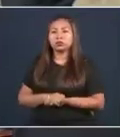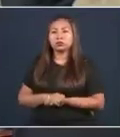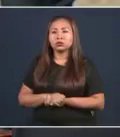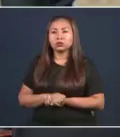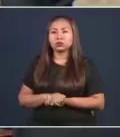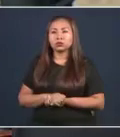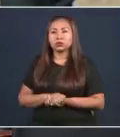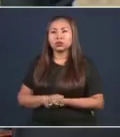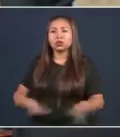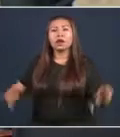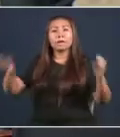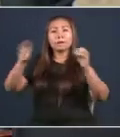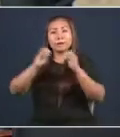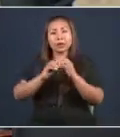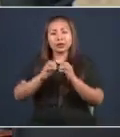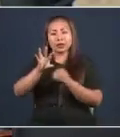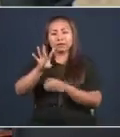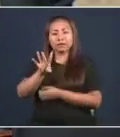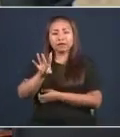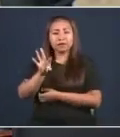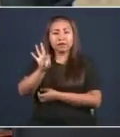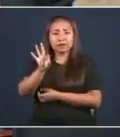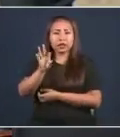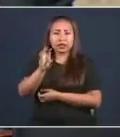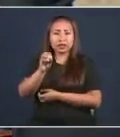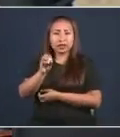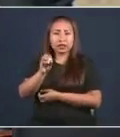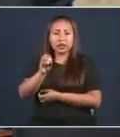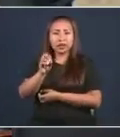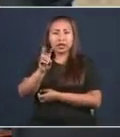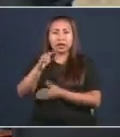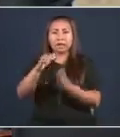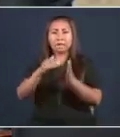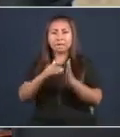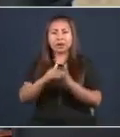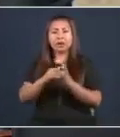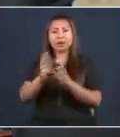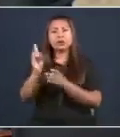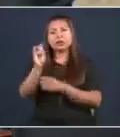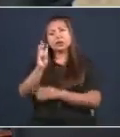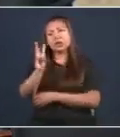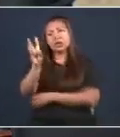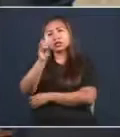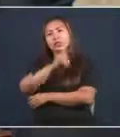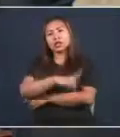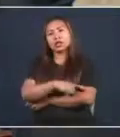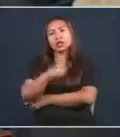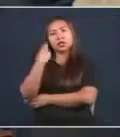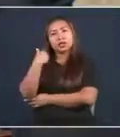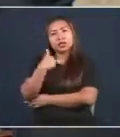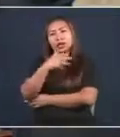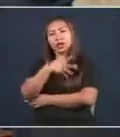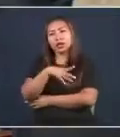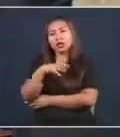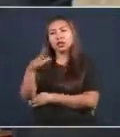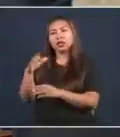20 mil en seis días. Es importante que se tome en cuenta la fuerza legislativa.